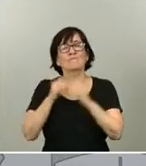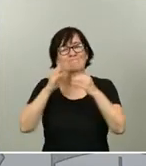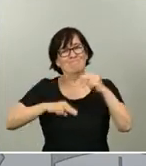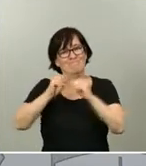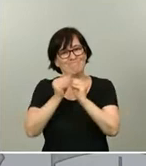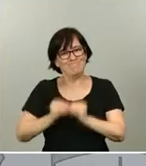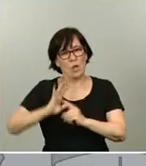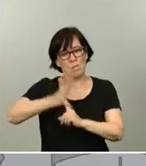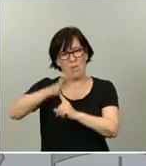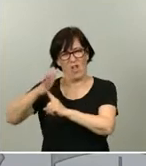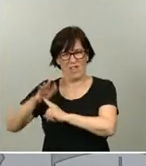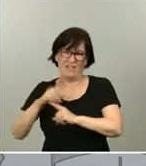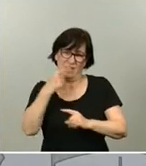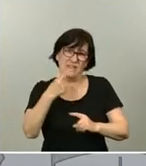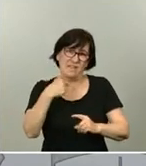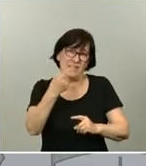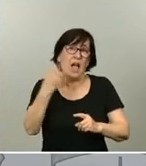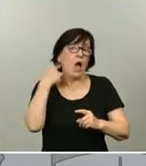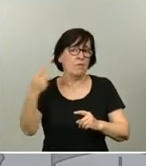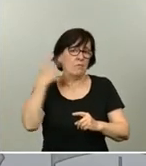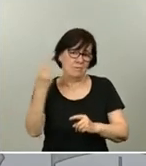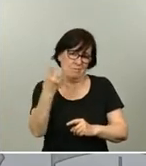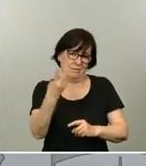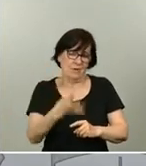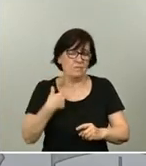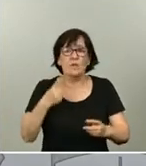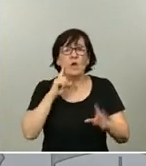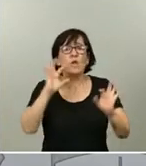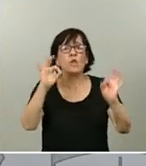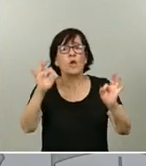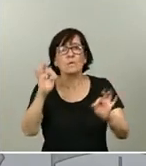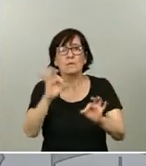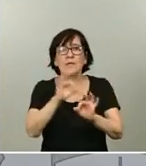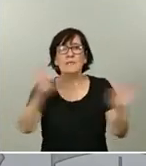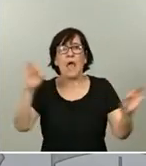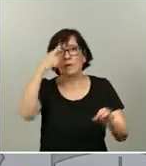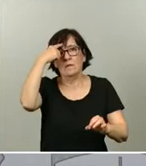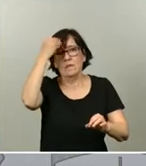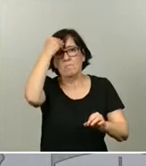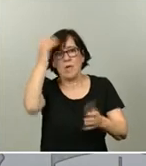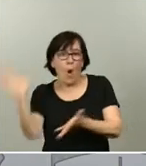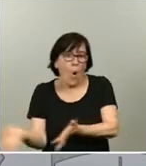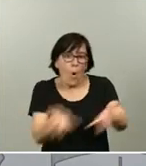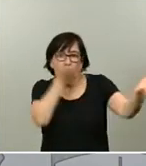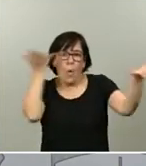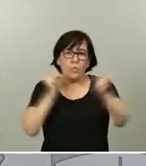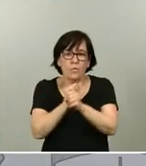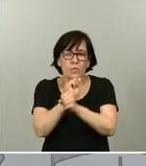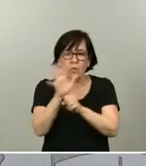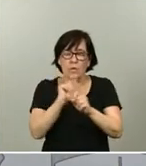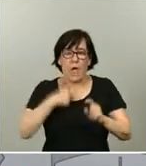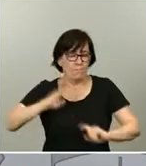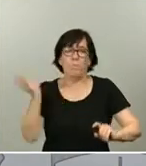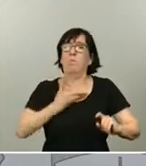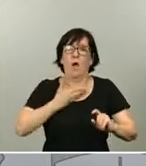en muchísimas ocasiones. Obviamente nadie esperaba este vendaval pero ha llegado y nos ha sacudido como ha